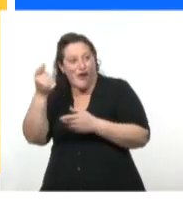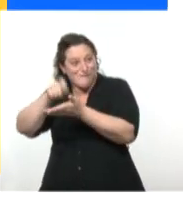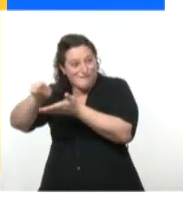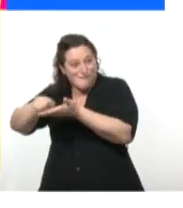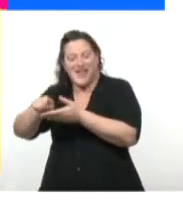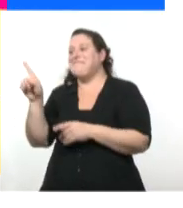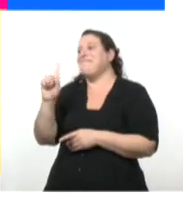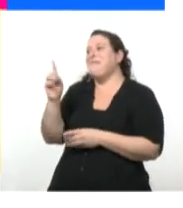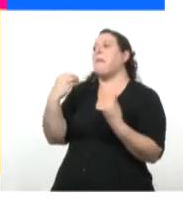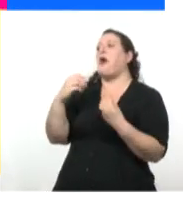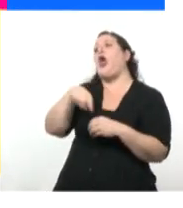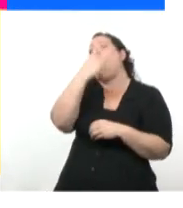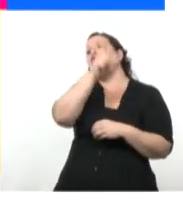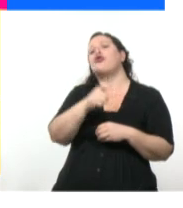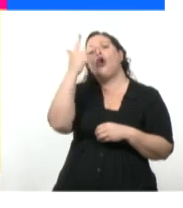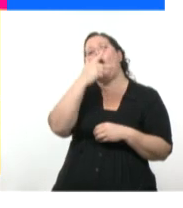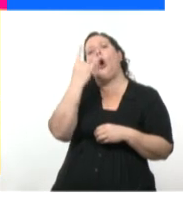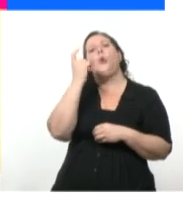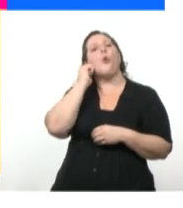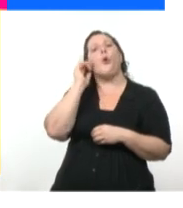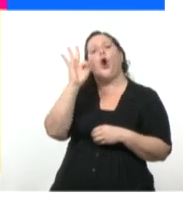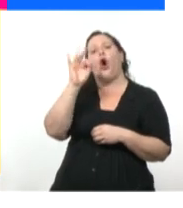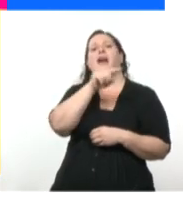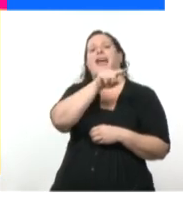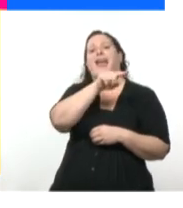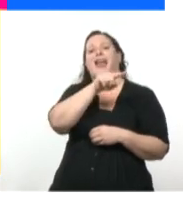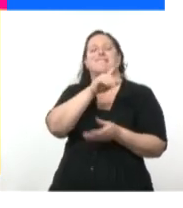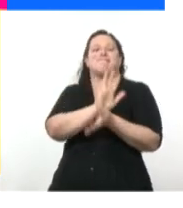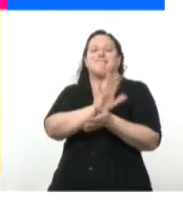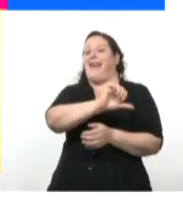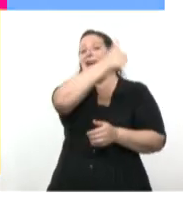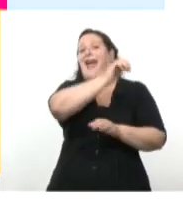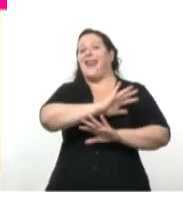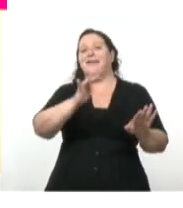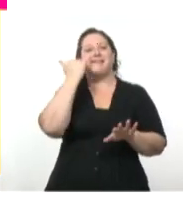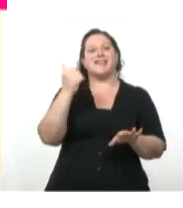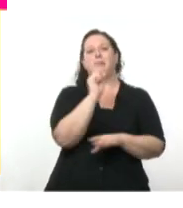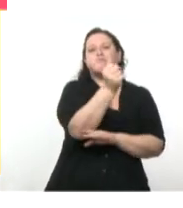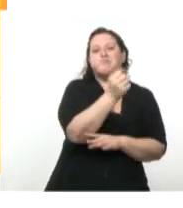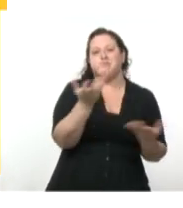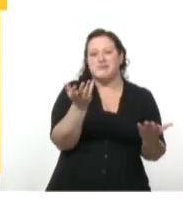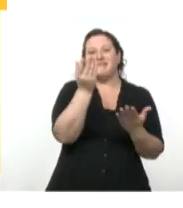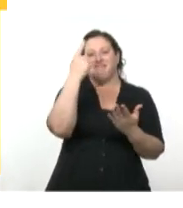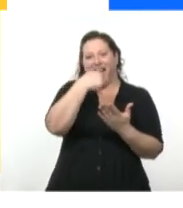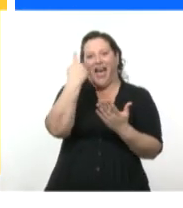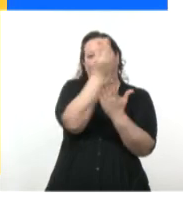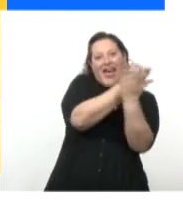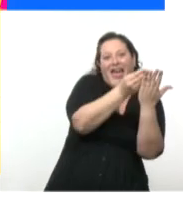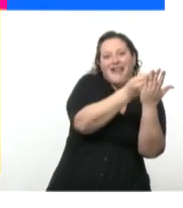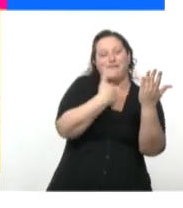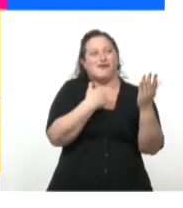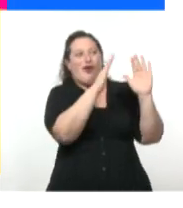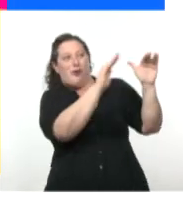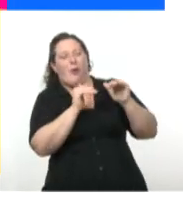mano Hugo. Que ya lo había usado para Ernie Pike. Entonces yo no voy a volver a hacer lo mismo.